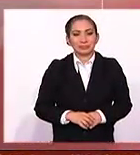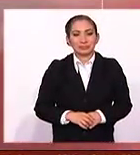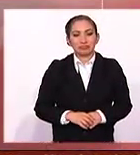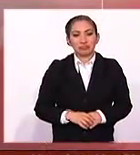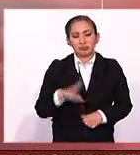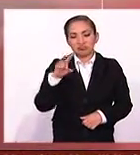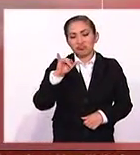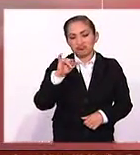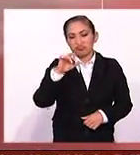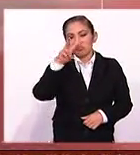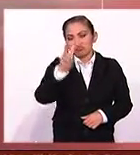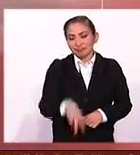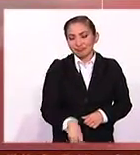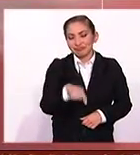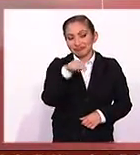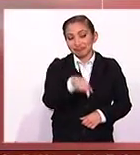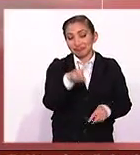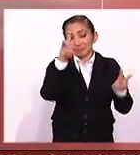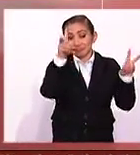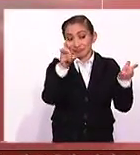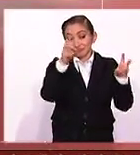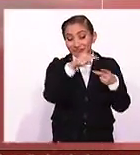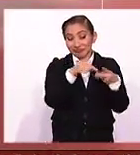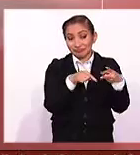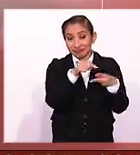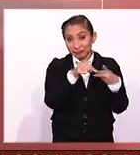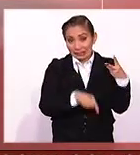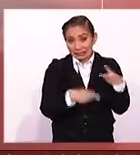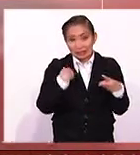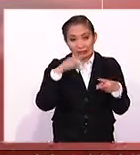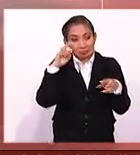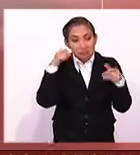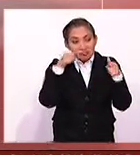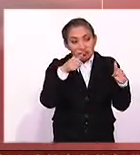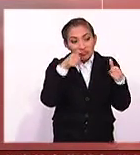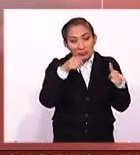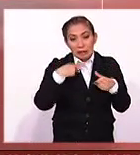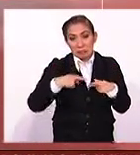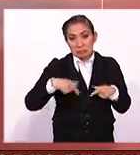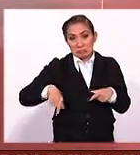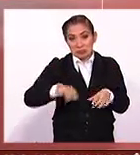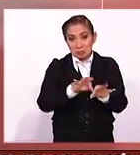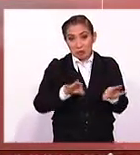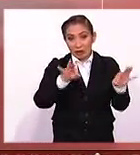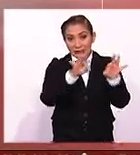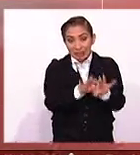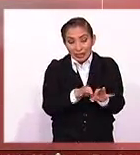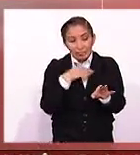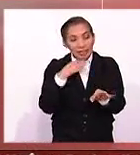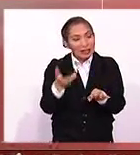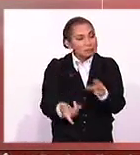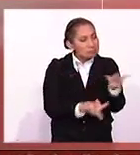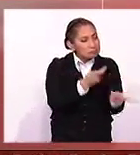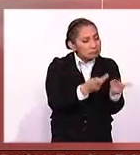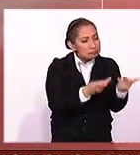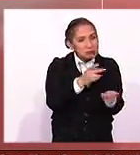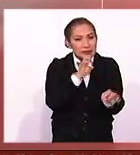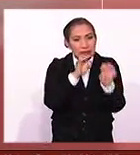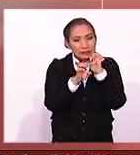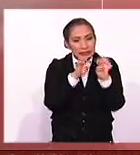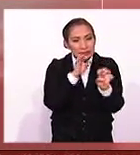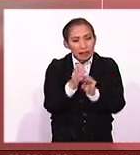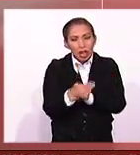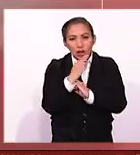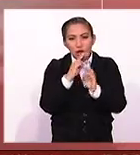Sí, definitivamente, Pati, es un tema que sigue acaparando la atención de los principales medios informativos de los Estados